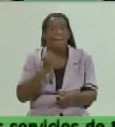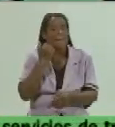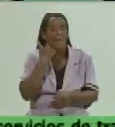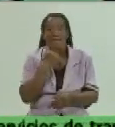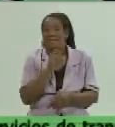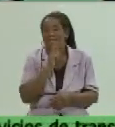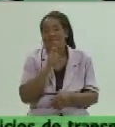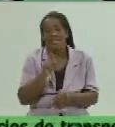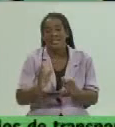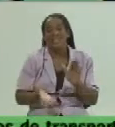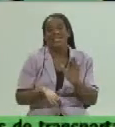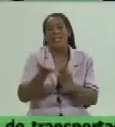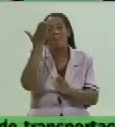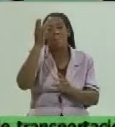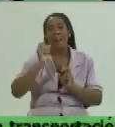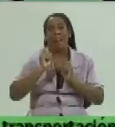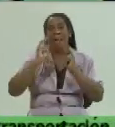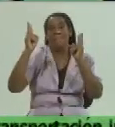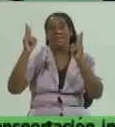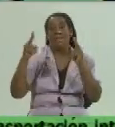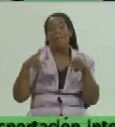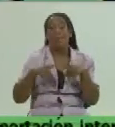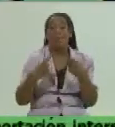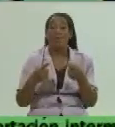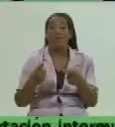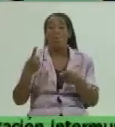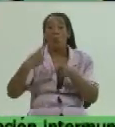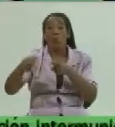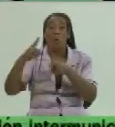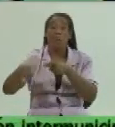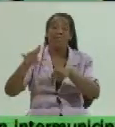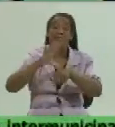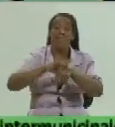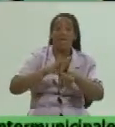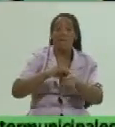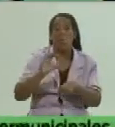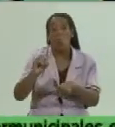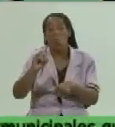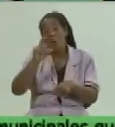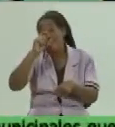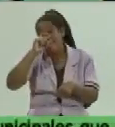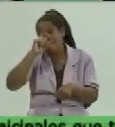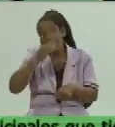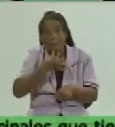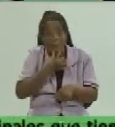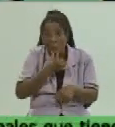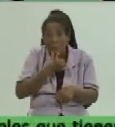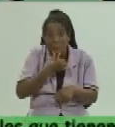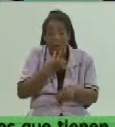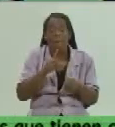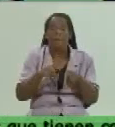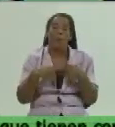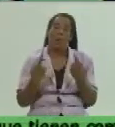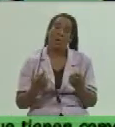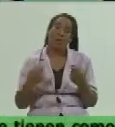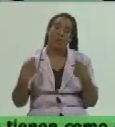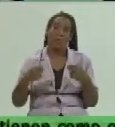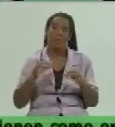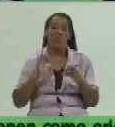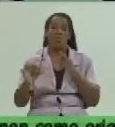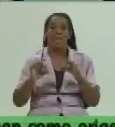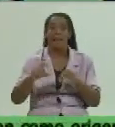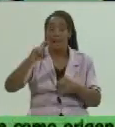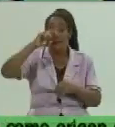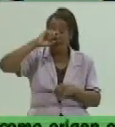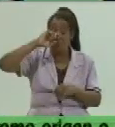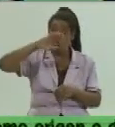salvar la vida, y más cuando hay enfermedades asociadas, o las edades extremas de la vida. Por eso tenemos que cuidar a los menores,